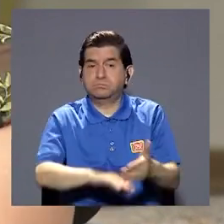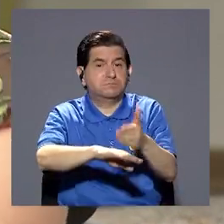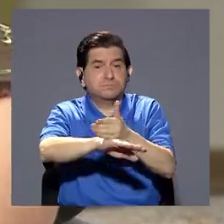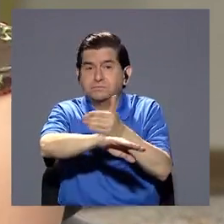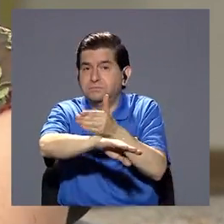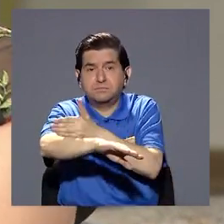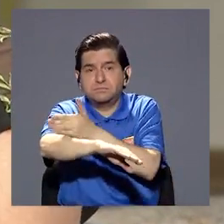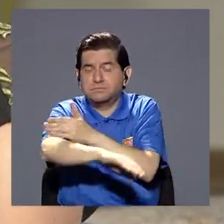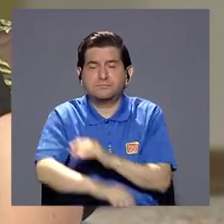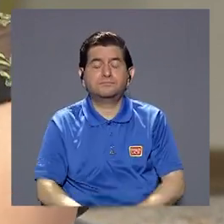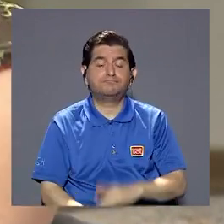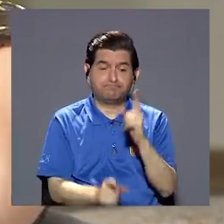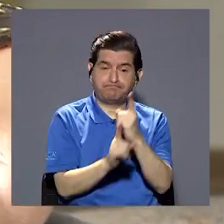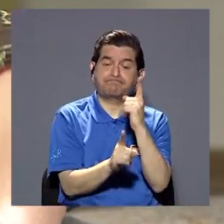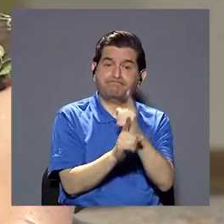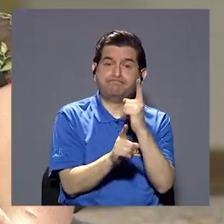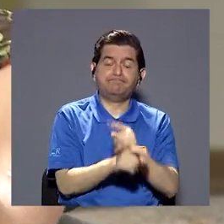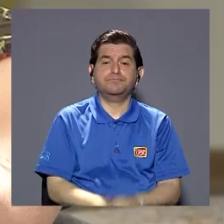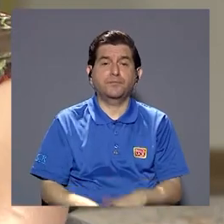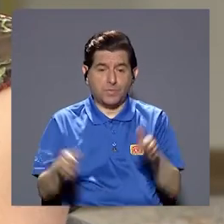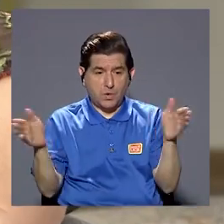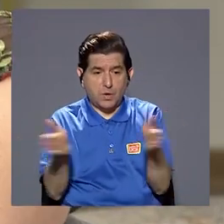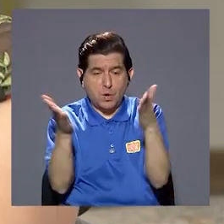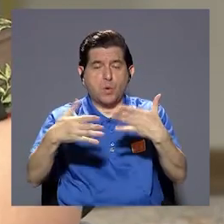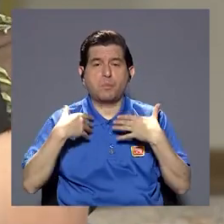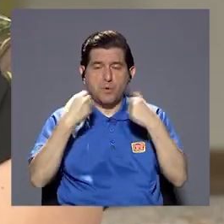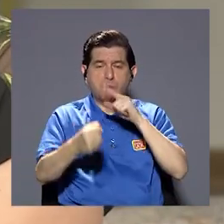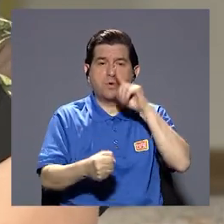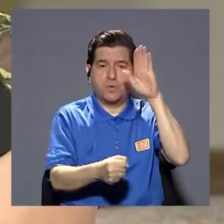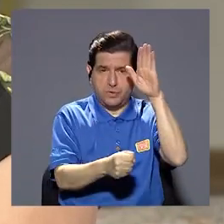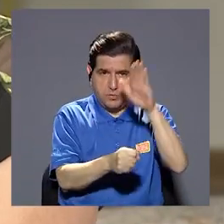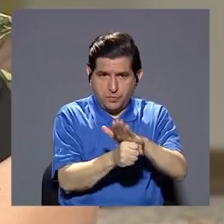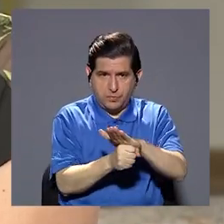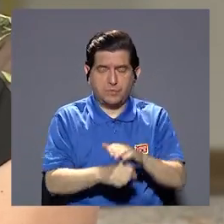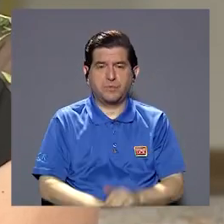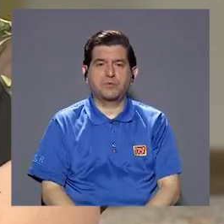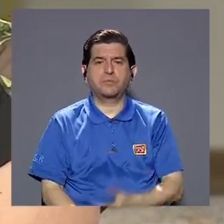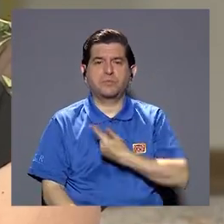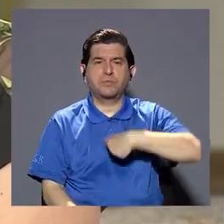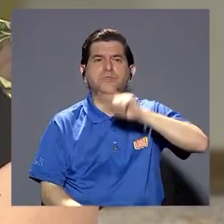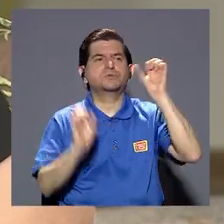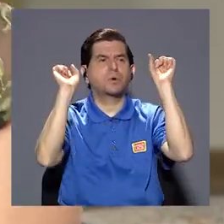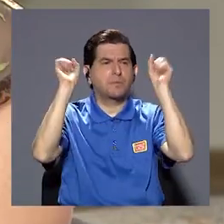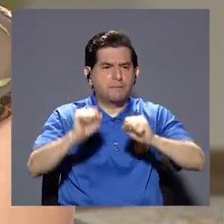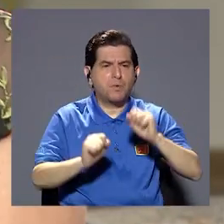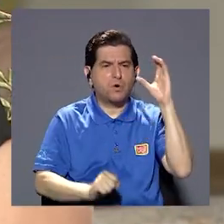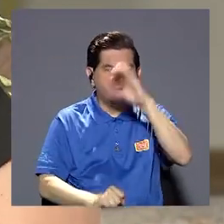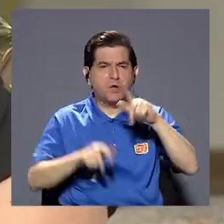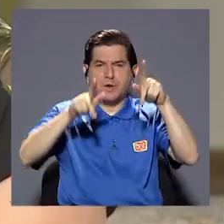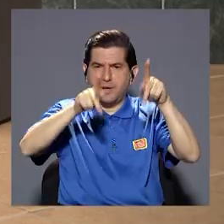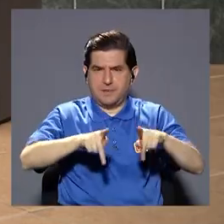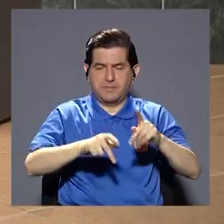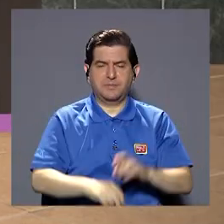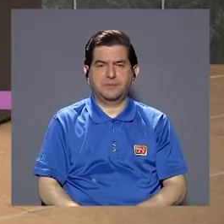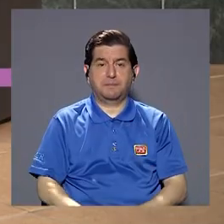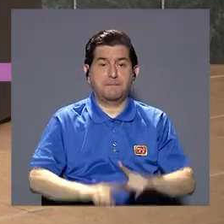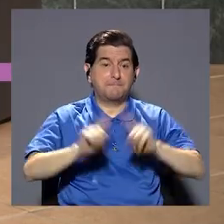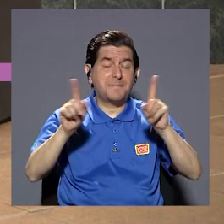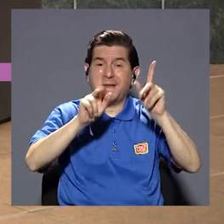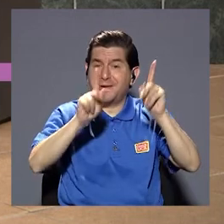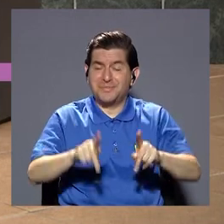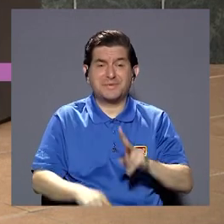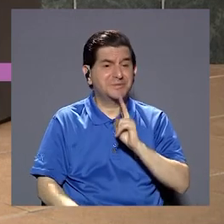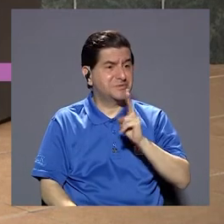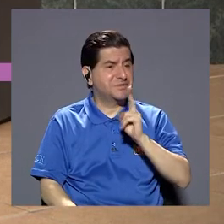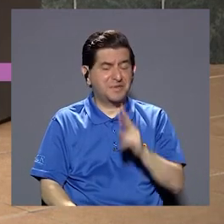por su salud y por verdad para participar para enterarse porque si no no avanzan digamos así es